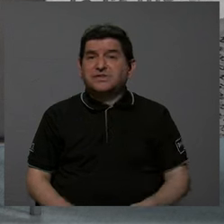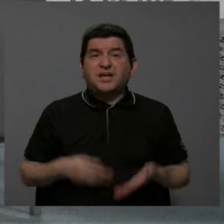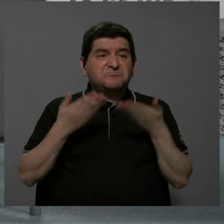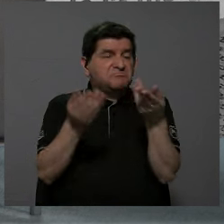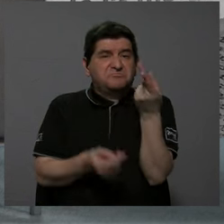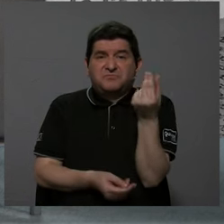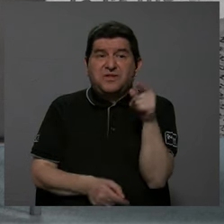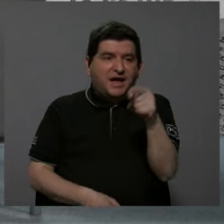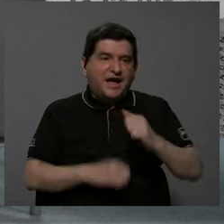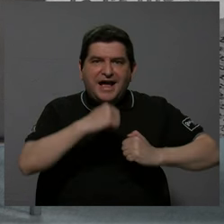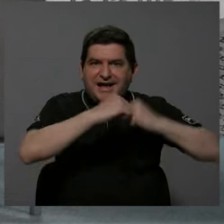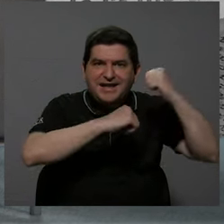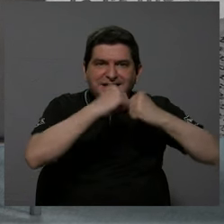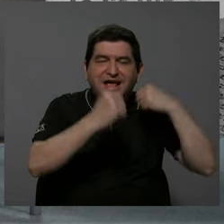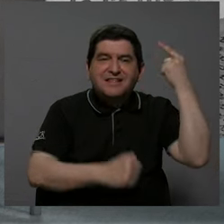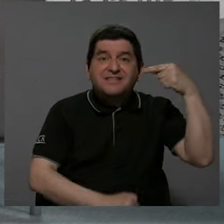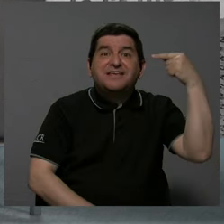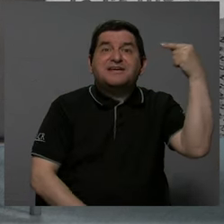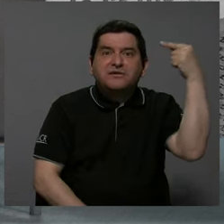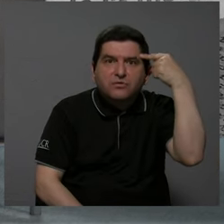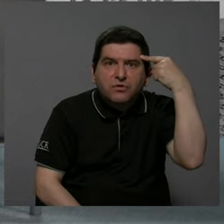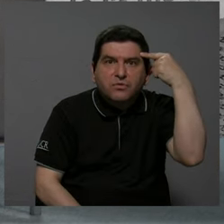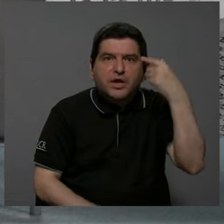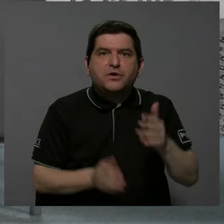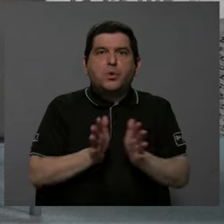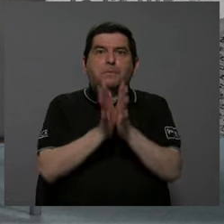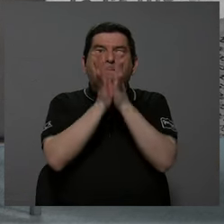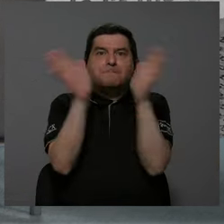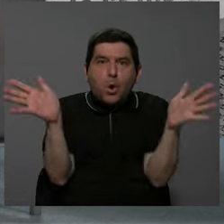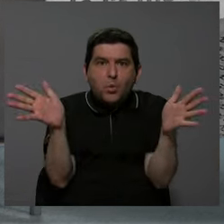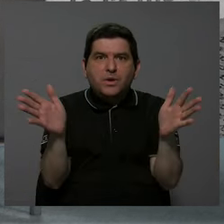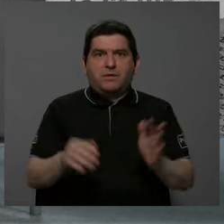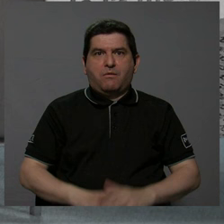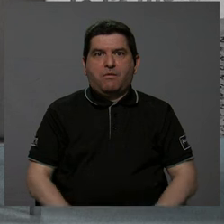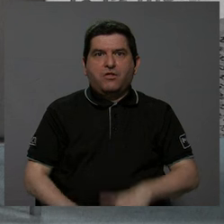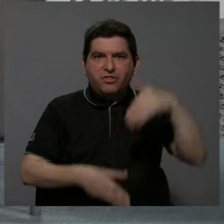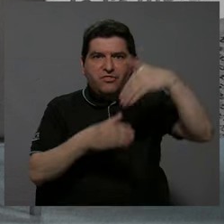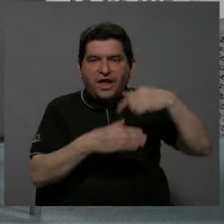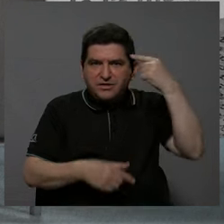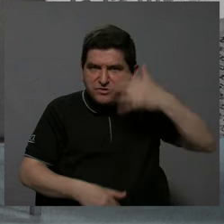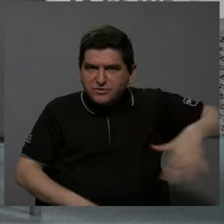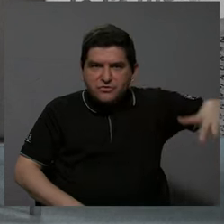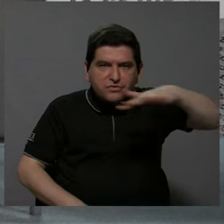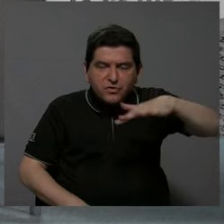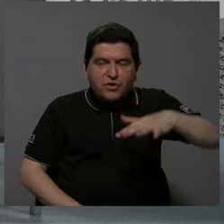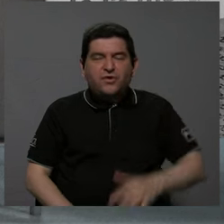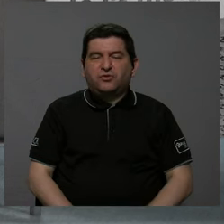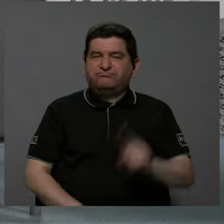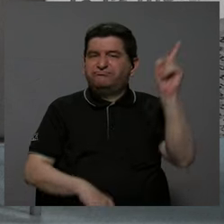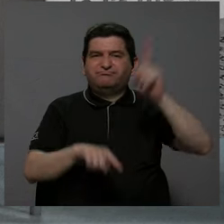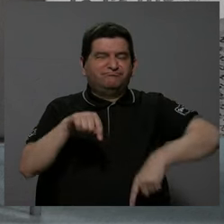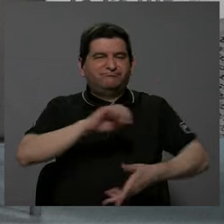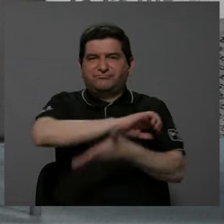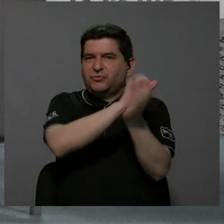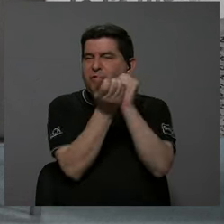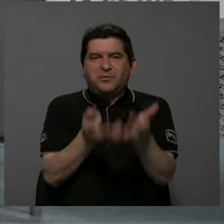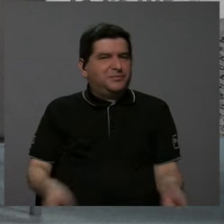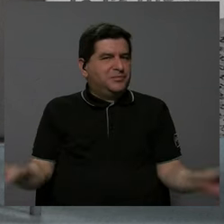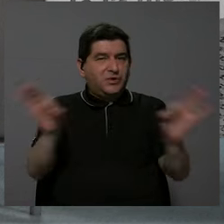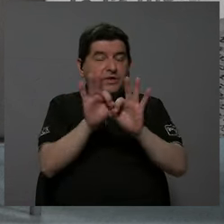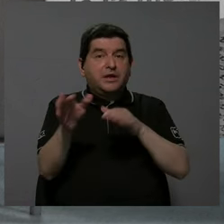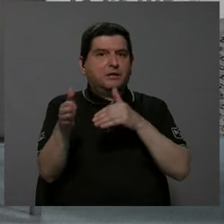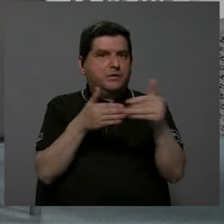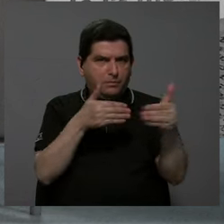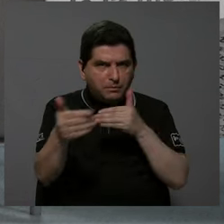le da recursos a estas estructuras de gobierno público, de Estado, difícilmente podemos lograr cambios sustantivos.